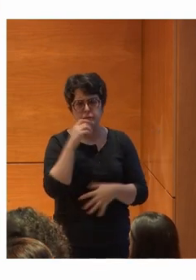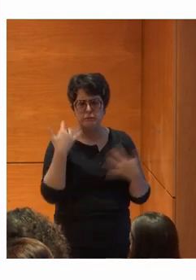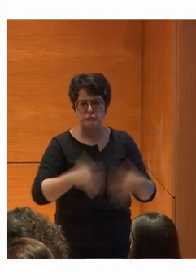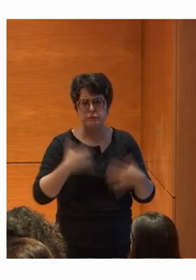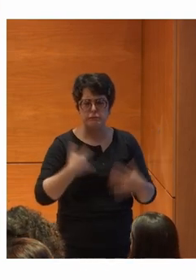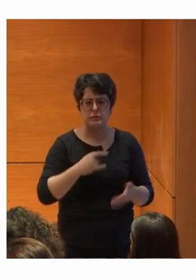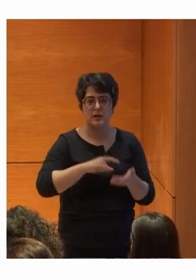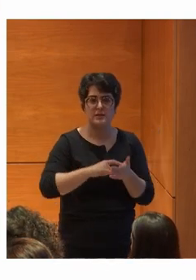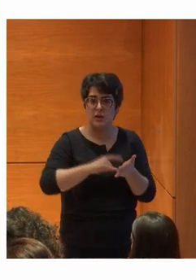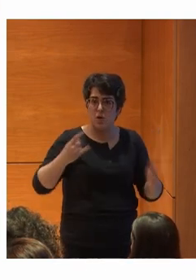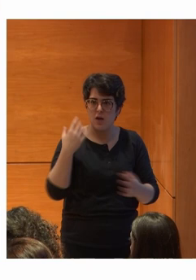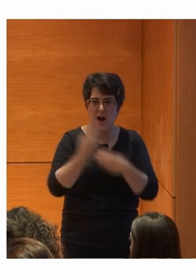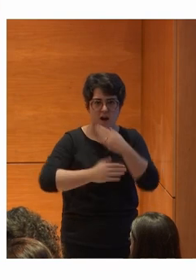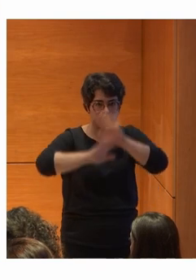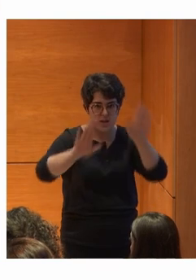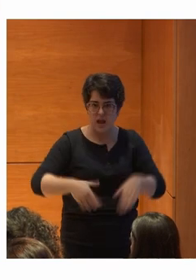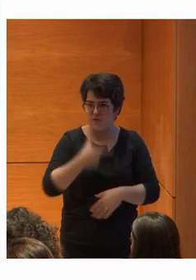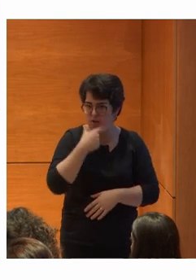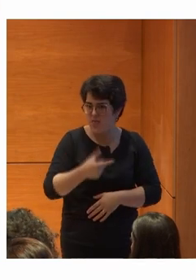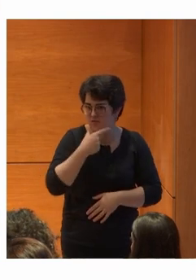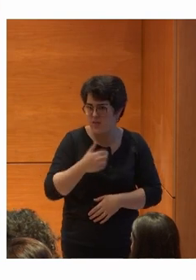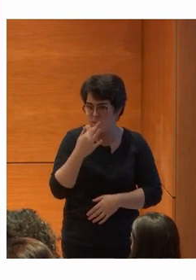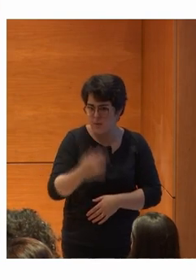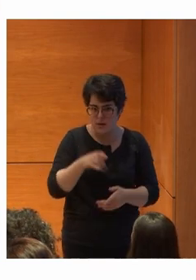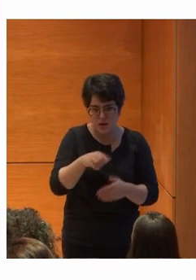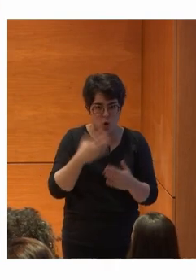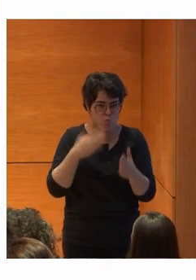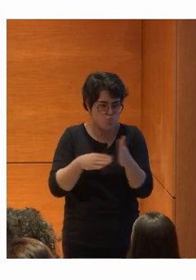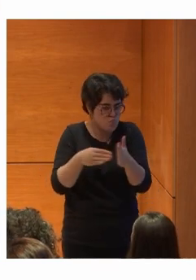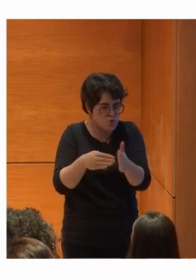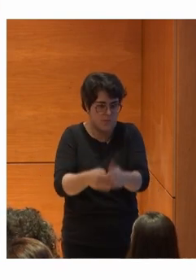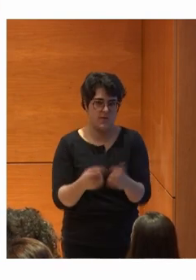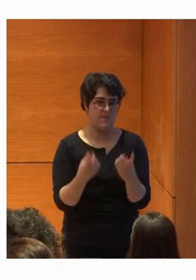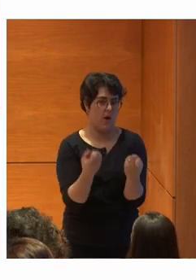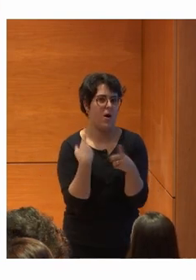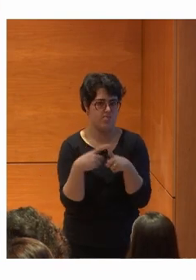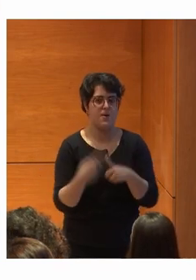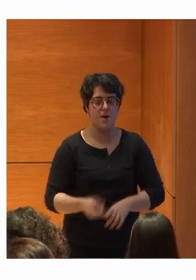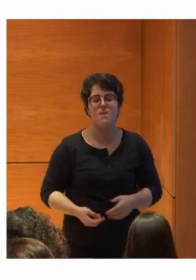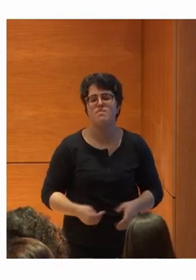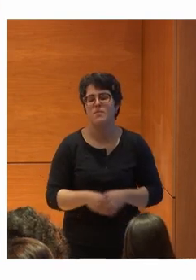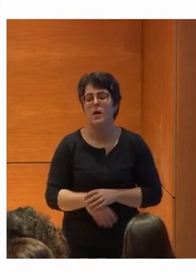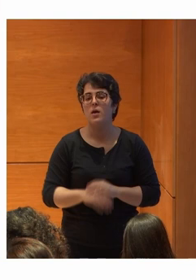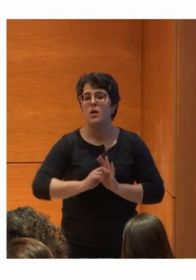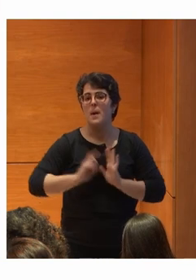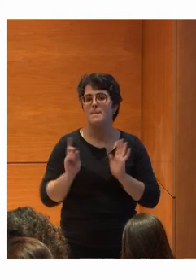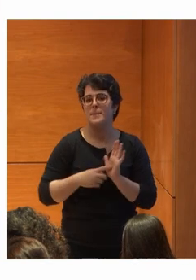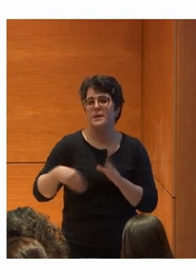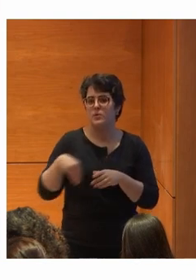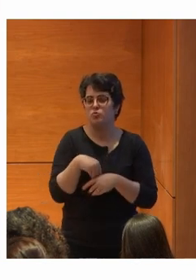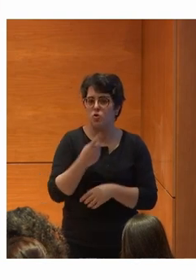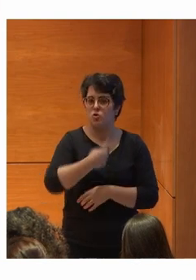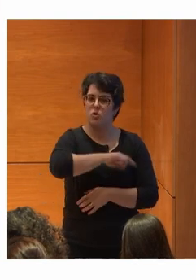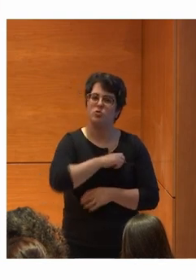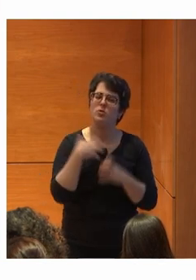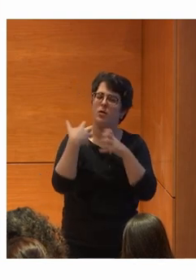Cada vez es más sencilla Pues nos queda mucho Camino por hacer Bueno Desde plena inclusión Llevamos años